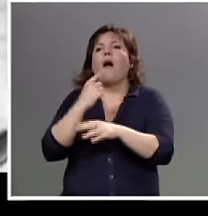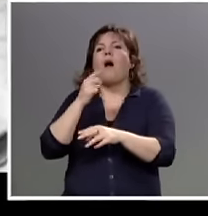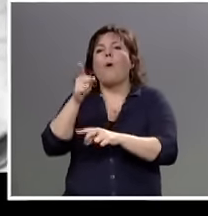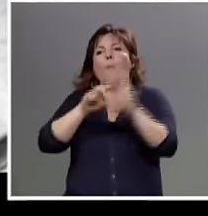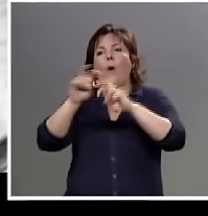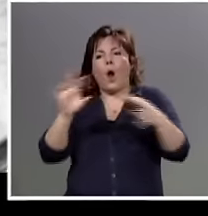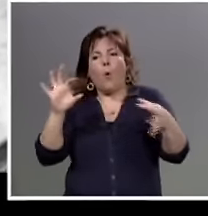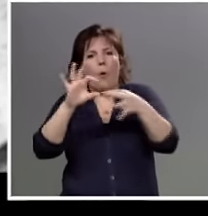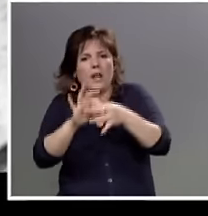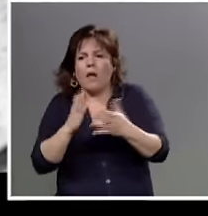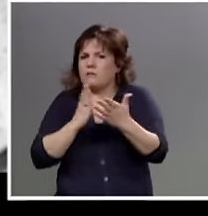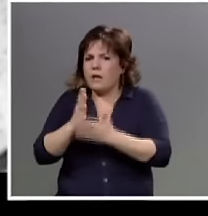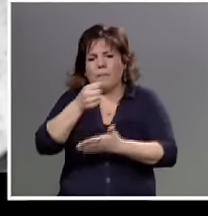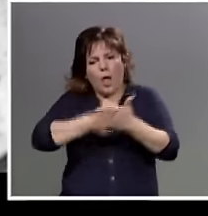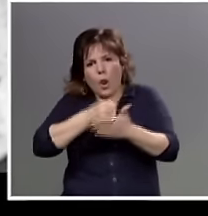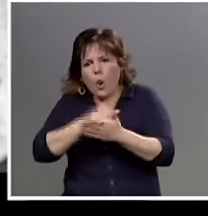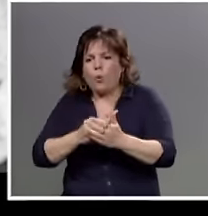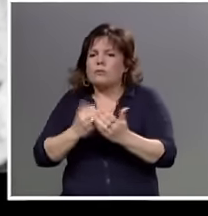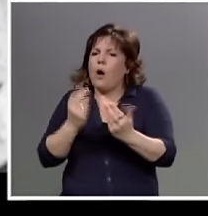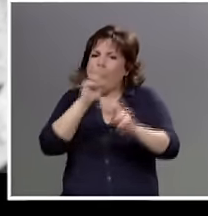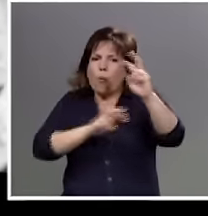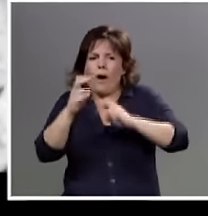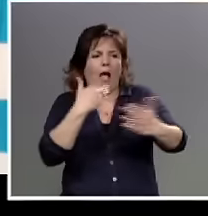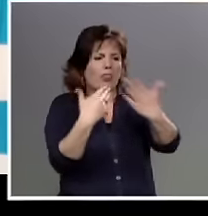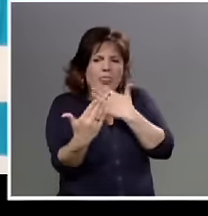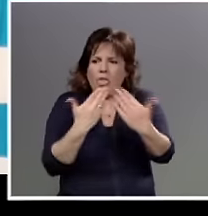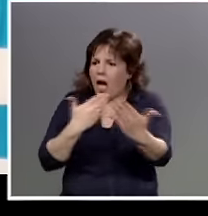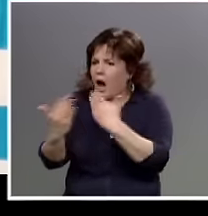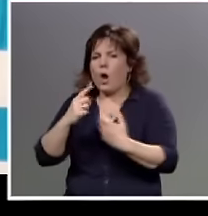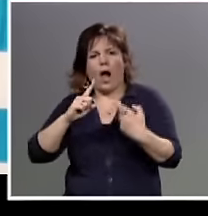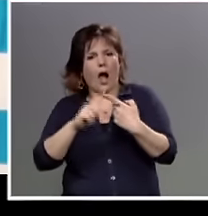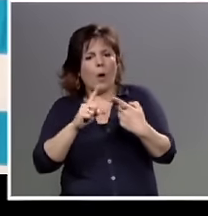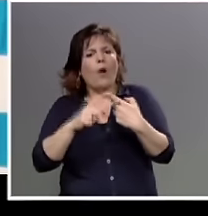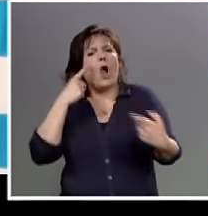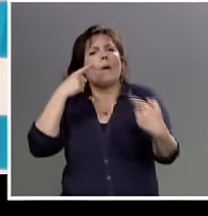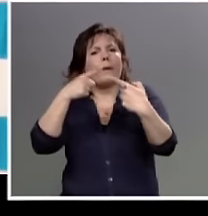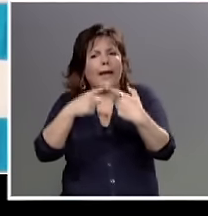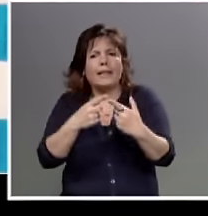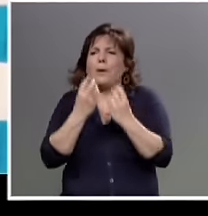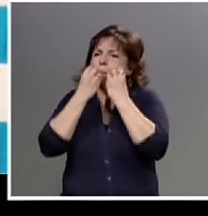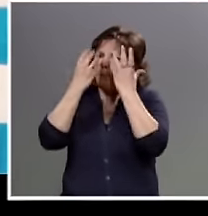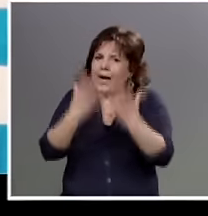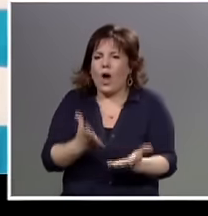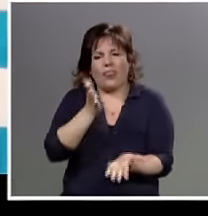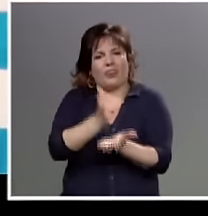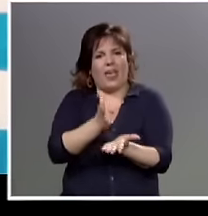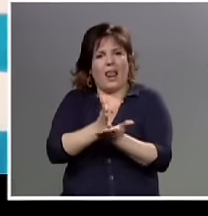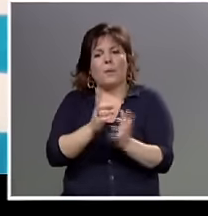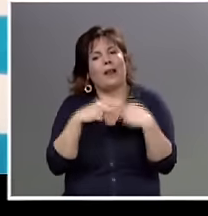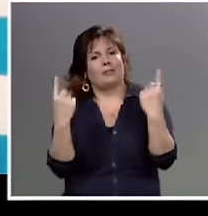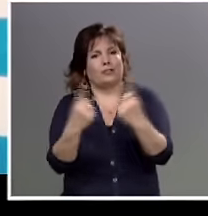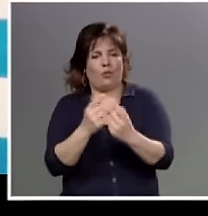fue un constructor sindical que cultivó el diálogo y el acuerdo con el objetivo de lograr más y mejores derechos para los